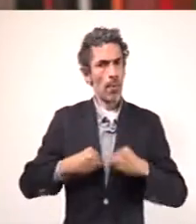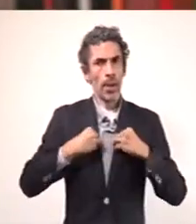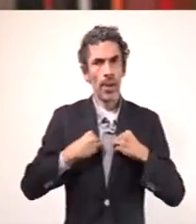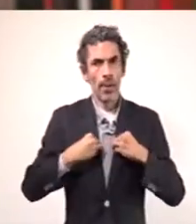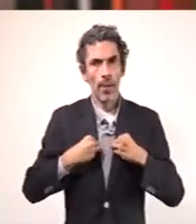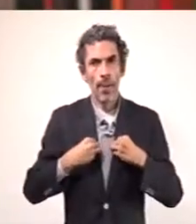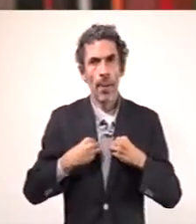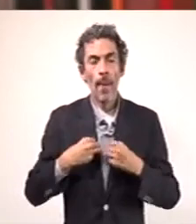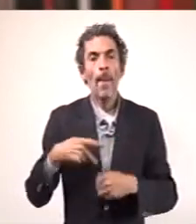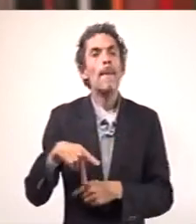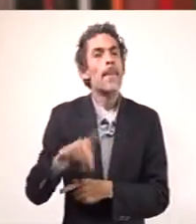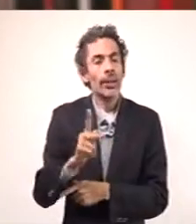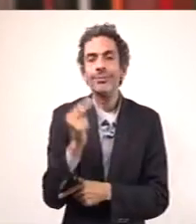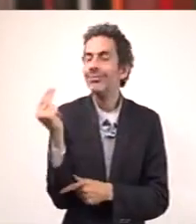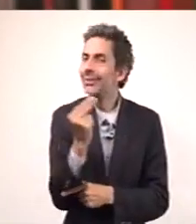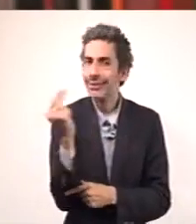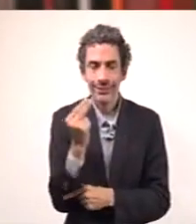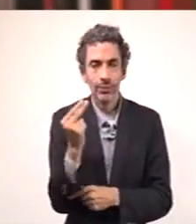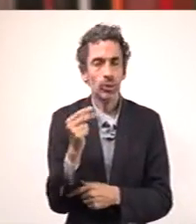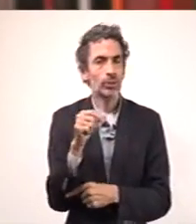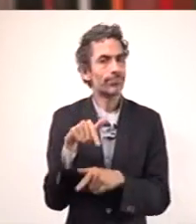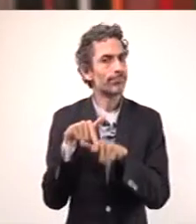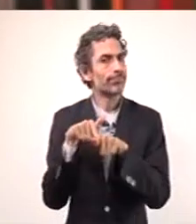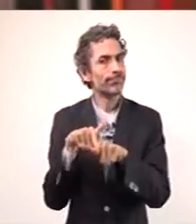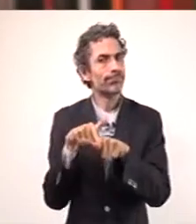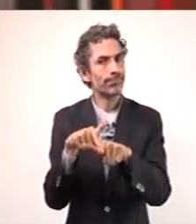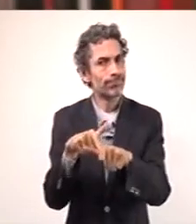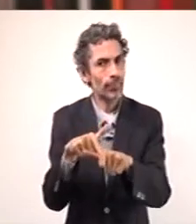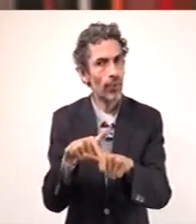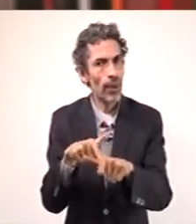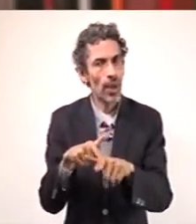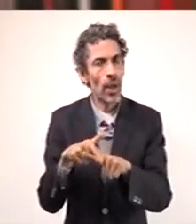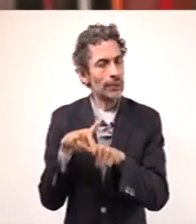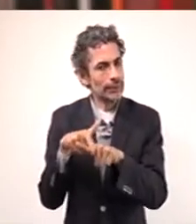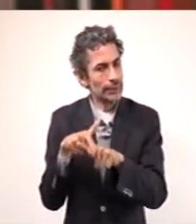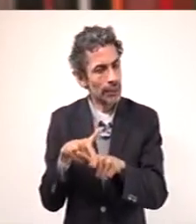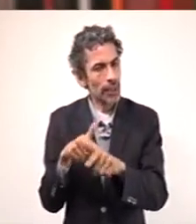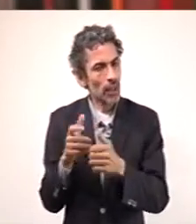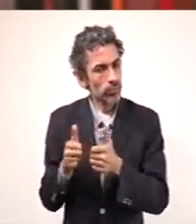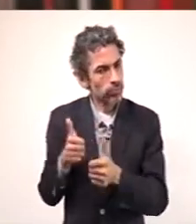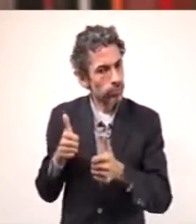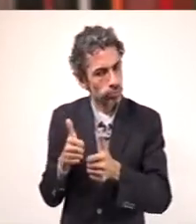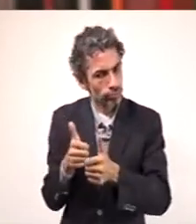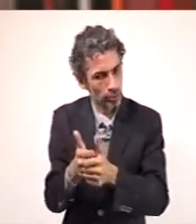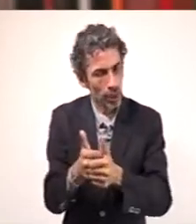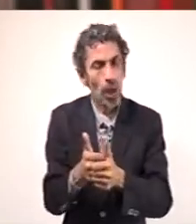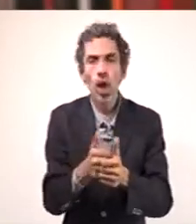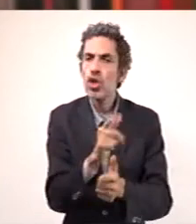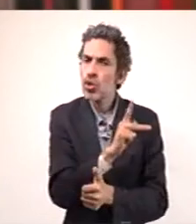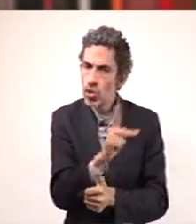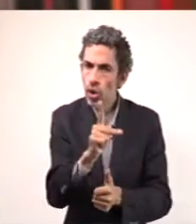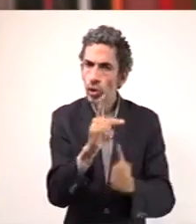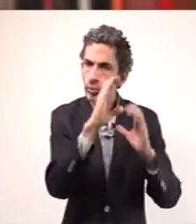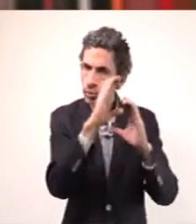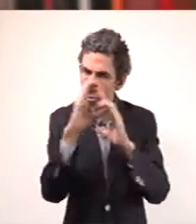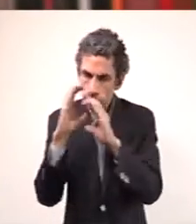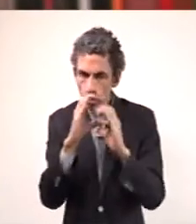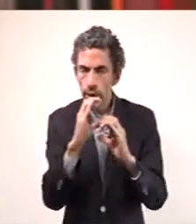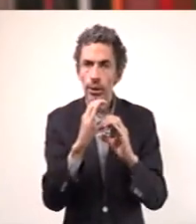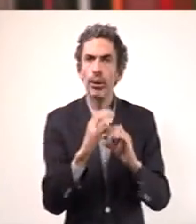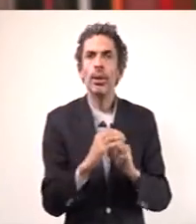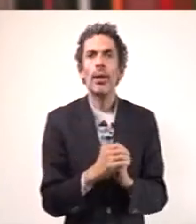necesitamos mantener lo que hemos logrado hasta ahora. No aflojemos el paso, cuidémonos entre todos,